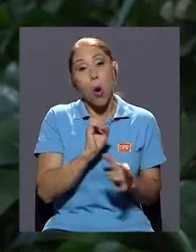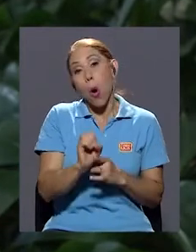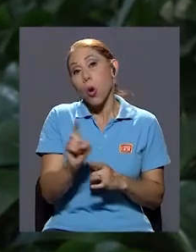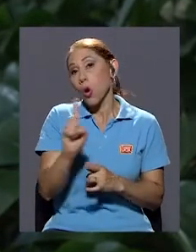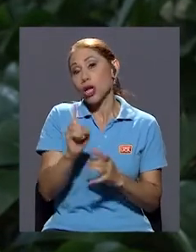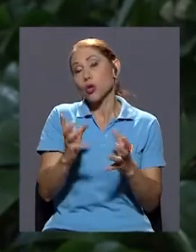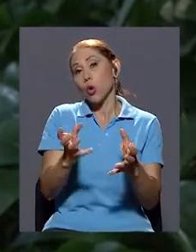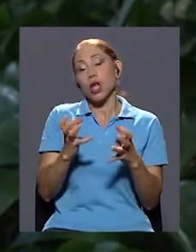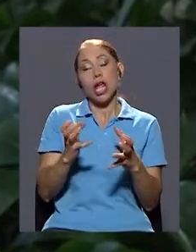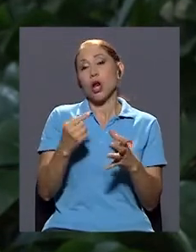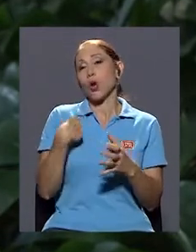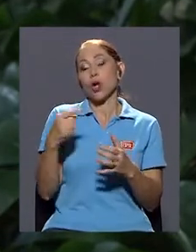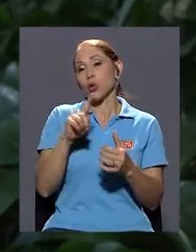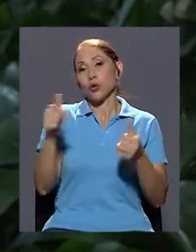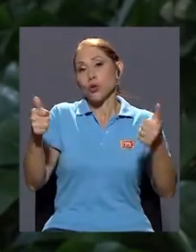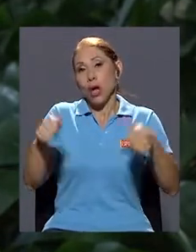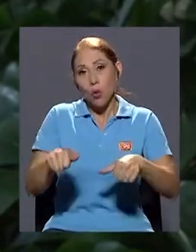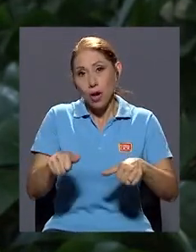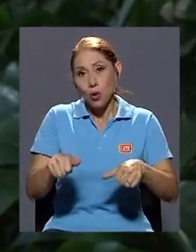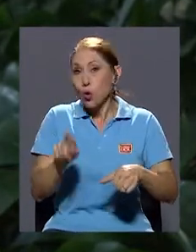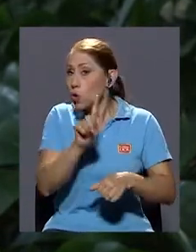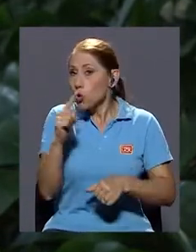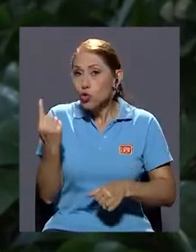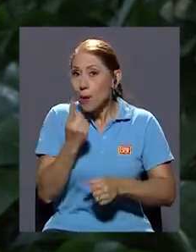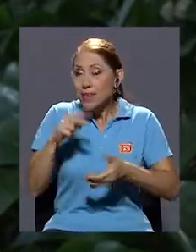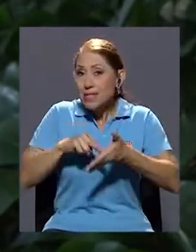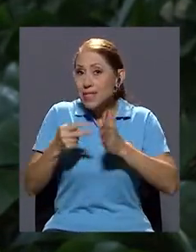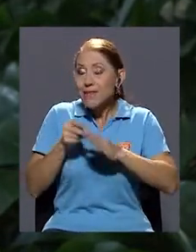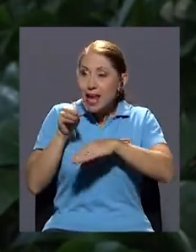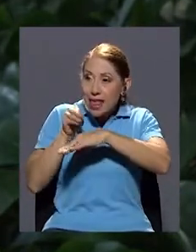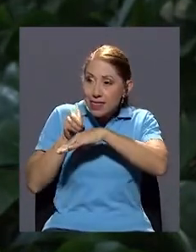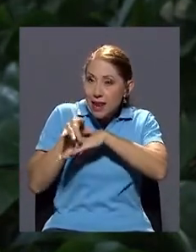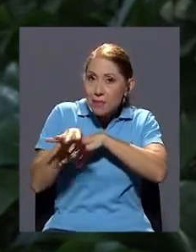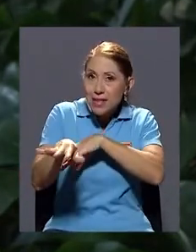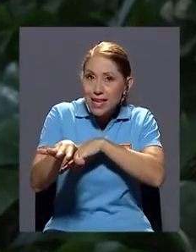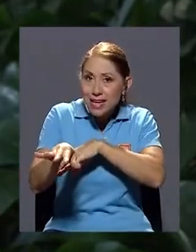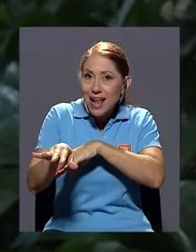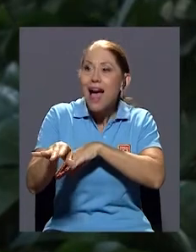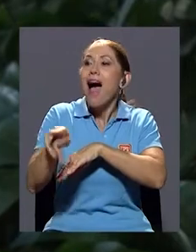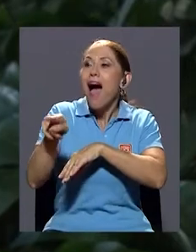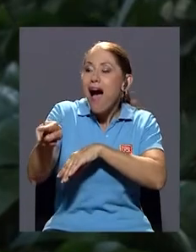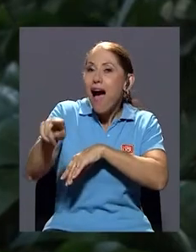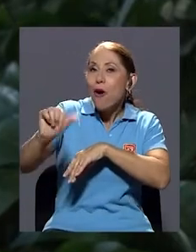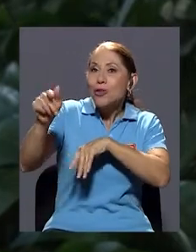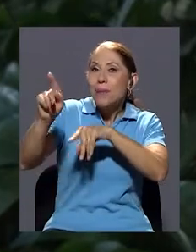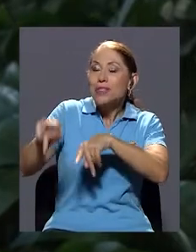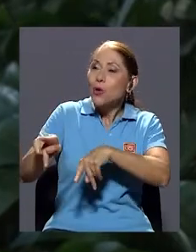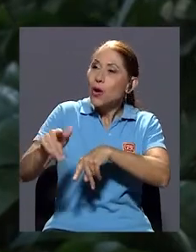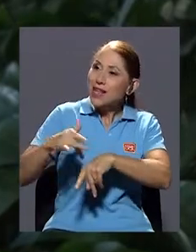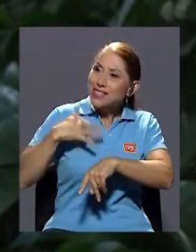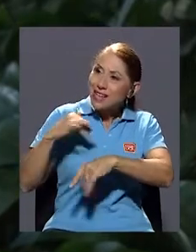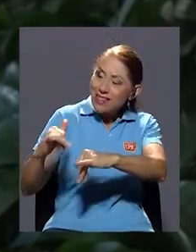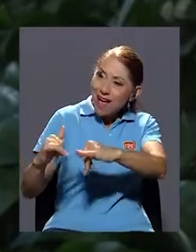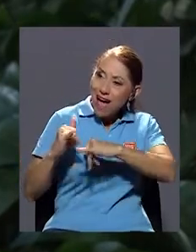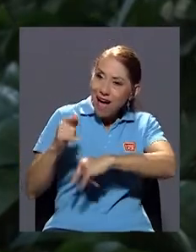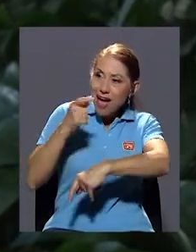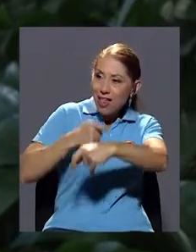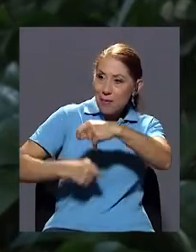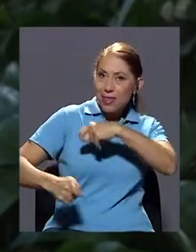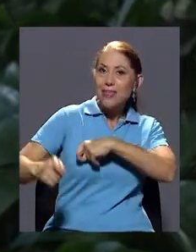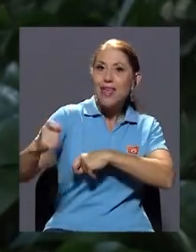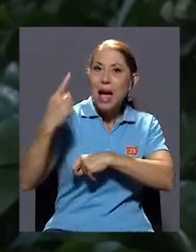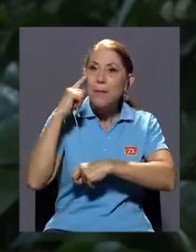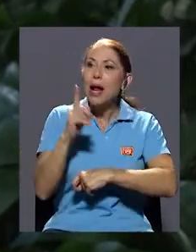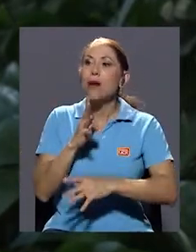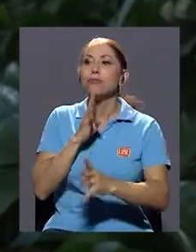quiero, con lo que no estoy de acuerdo, sino que también logrando esa empatía con la otra persona para decírselo